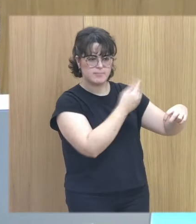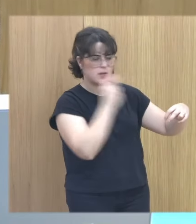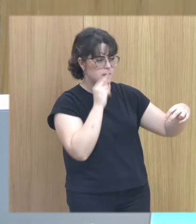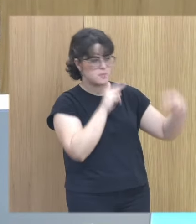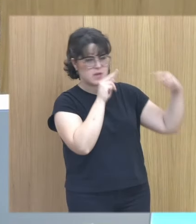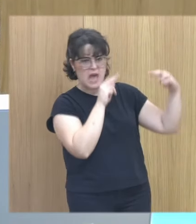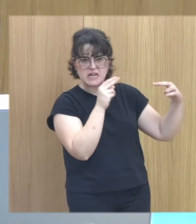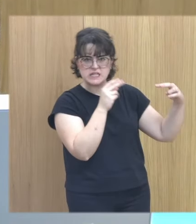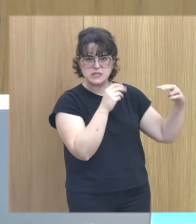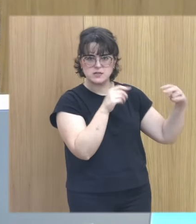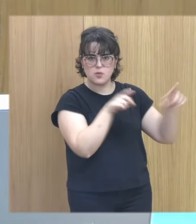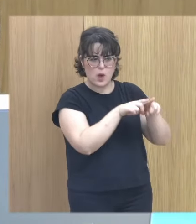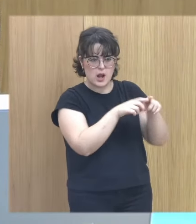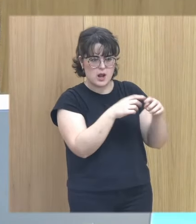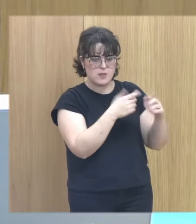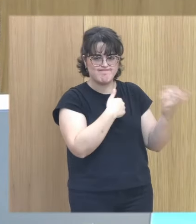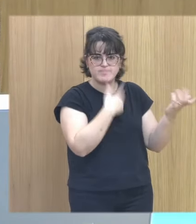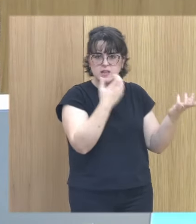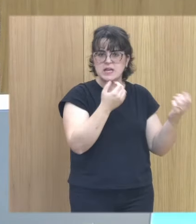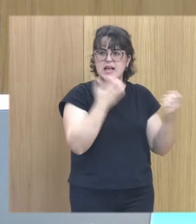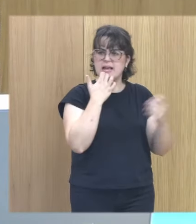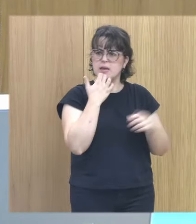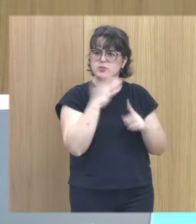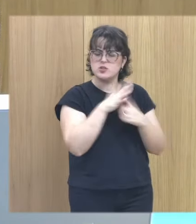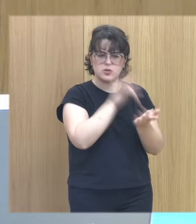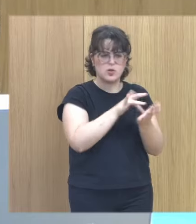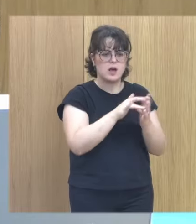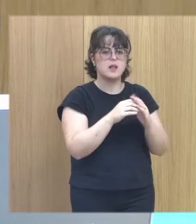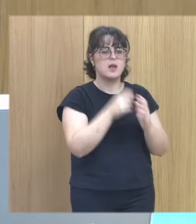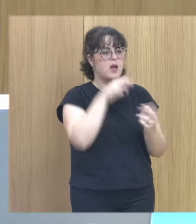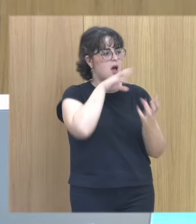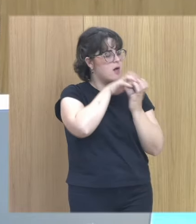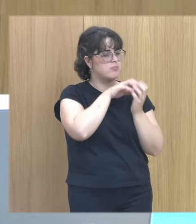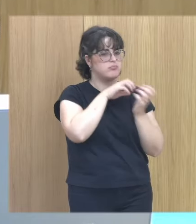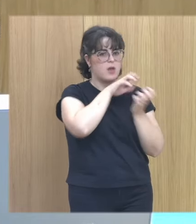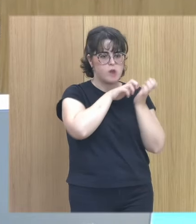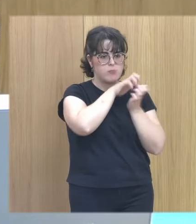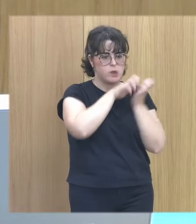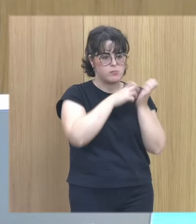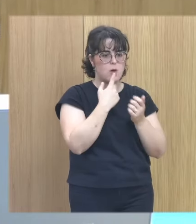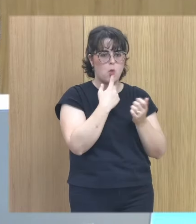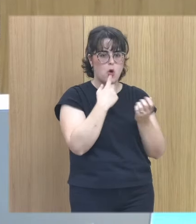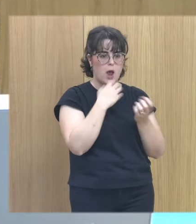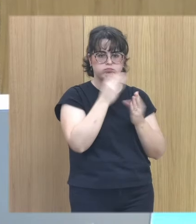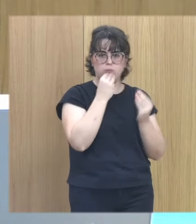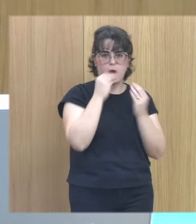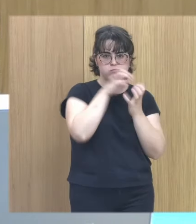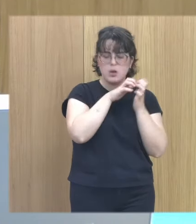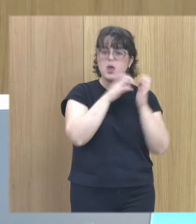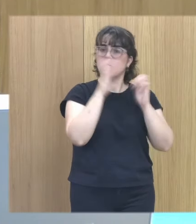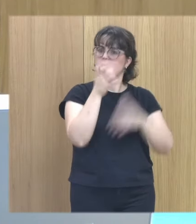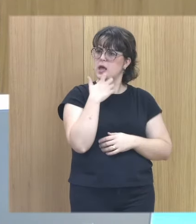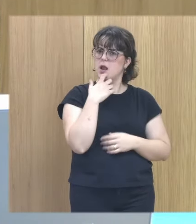y hablo de este ejemplo porque es un ejemplo que siempre sale en las historias de abuso la boca y la comida porque la cantidad